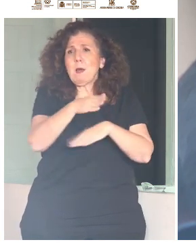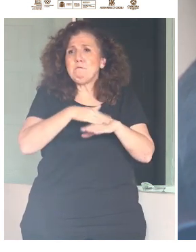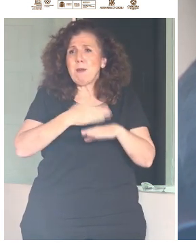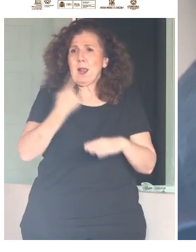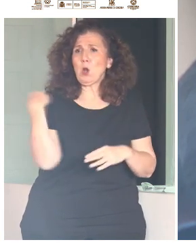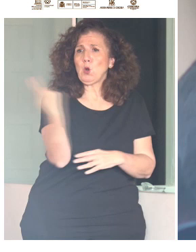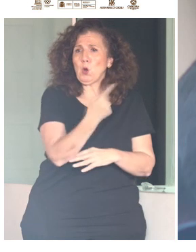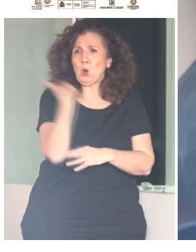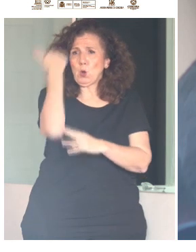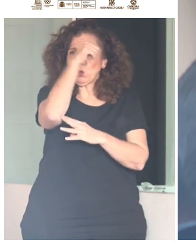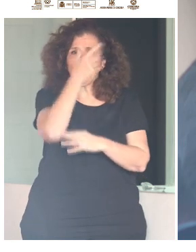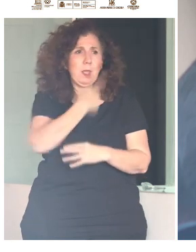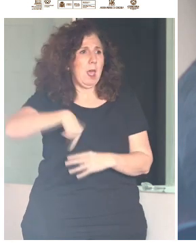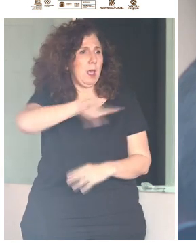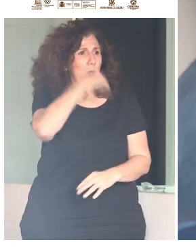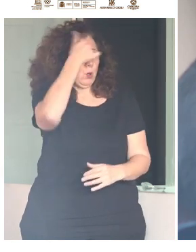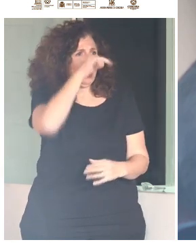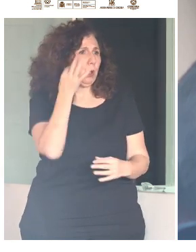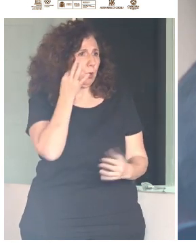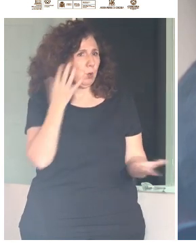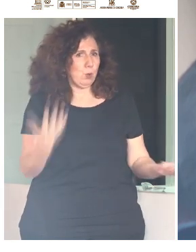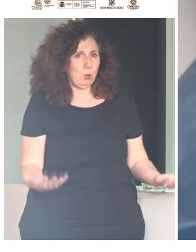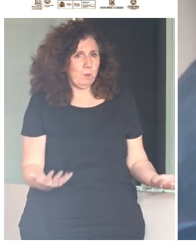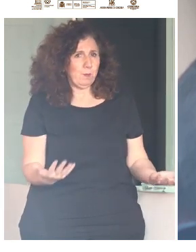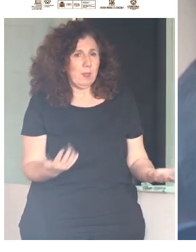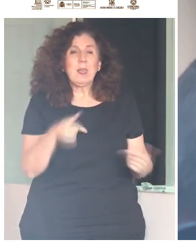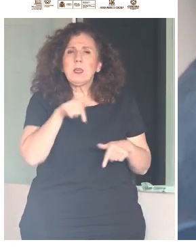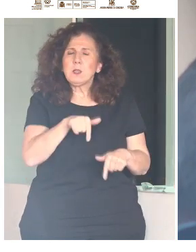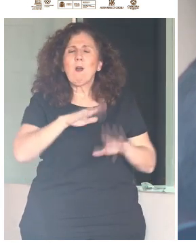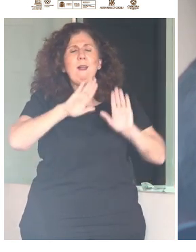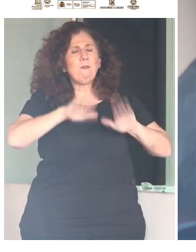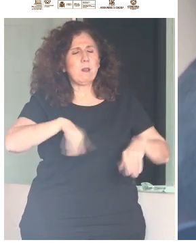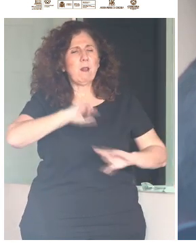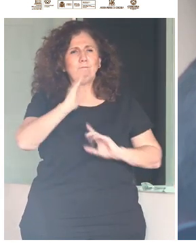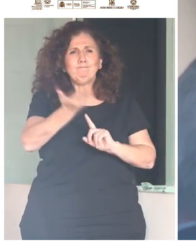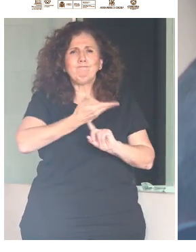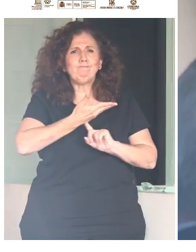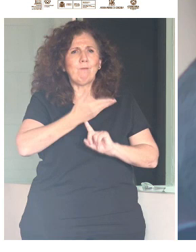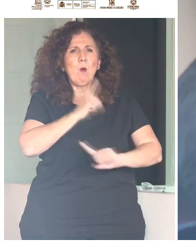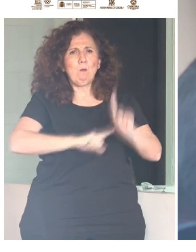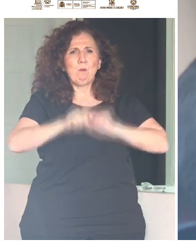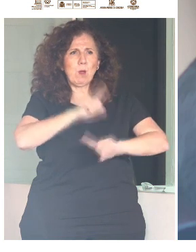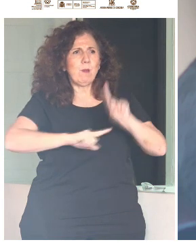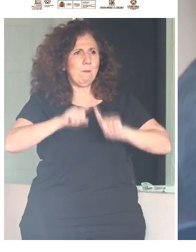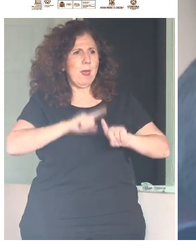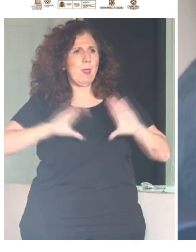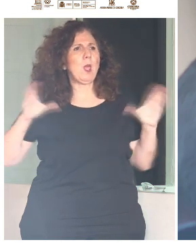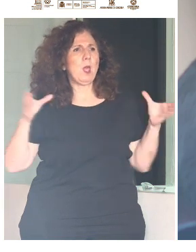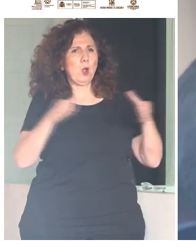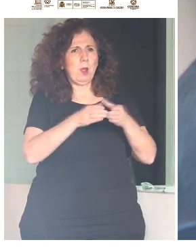para nosotros. Y esto tiene consecuencias irreparables en la conformación de nuestra identidad colectiva.